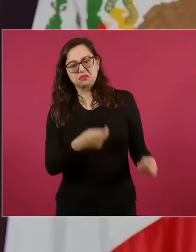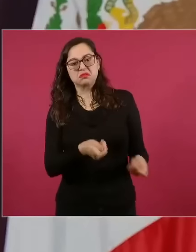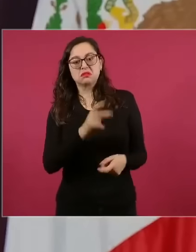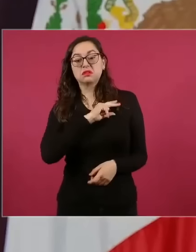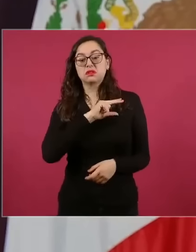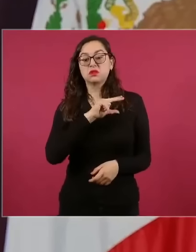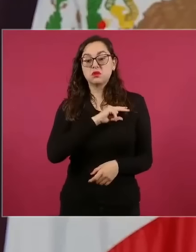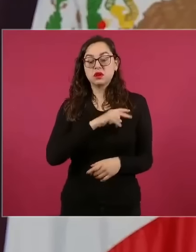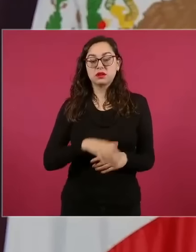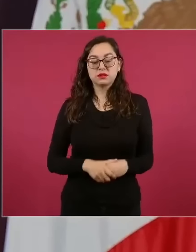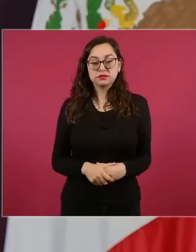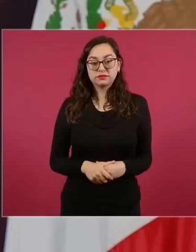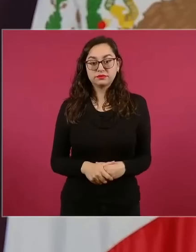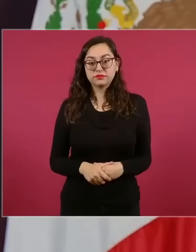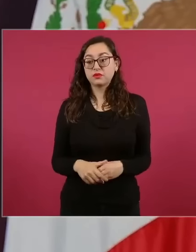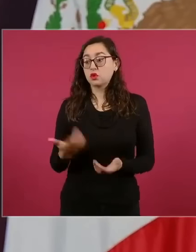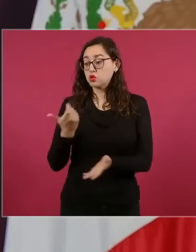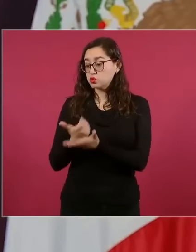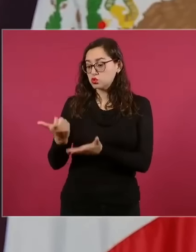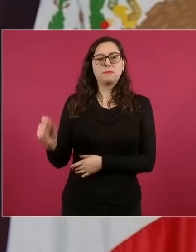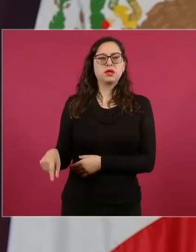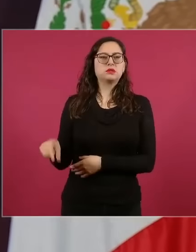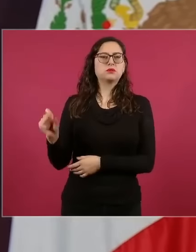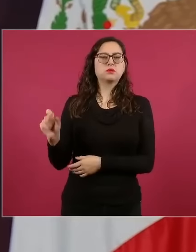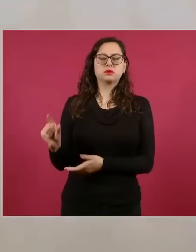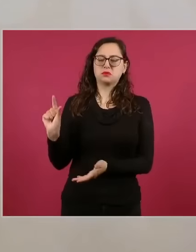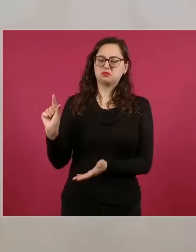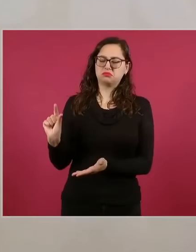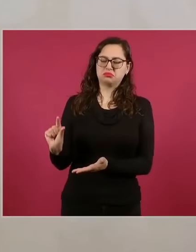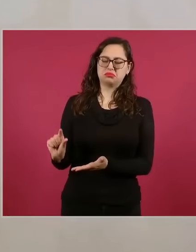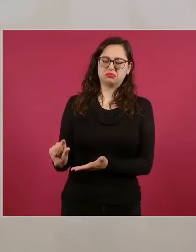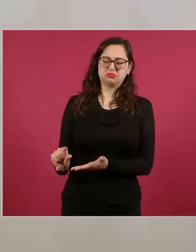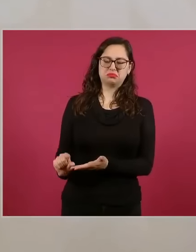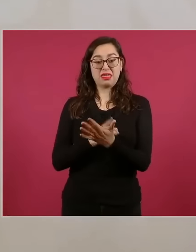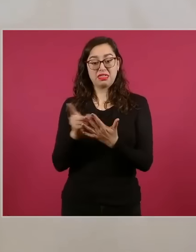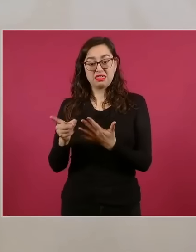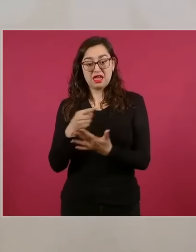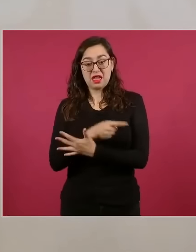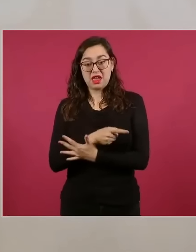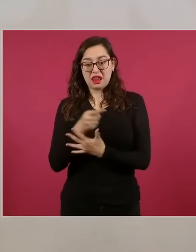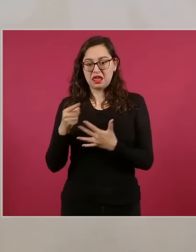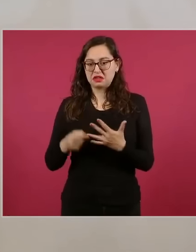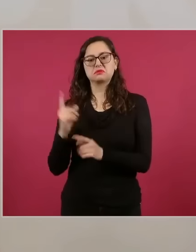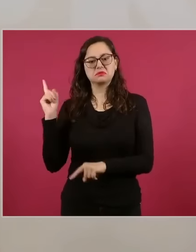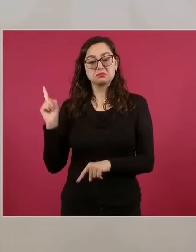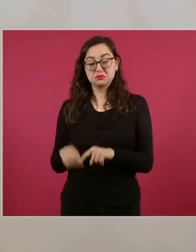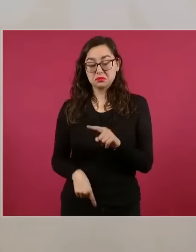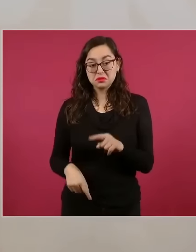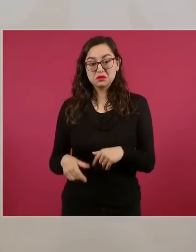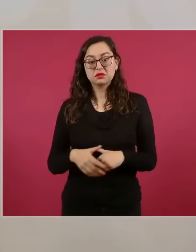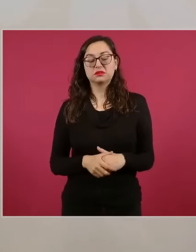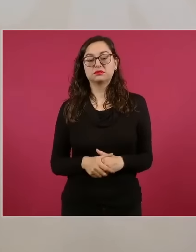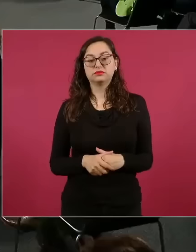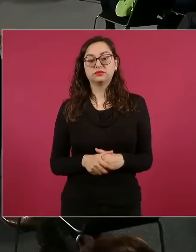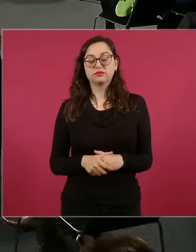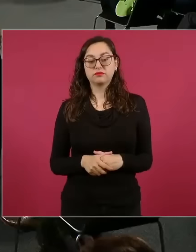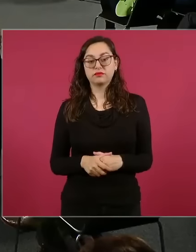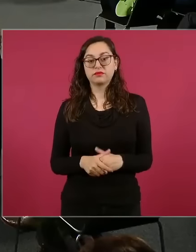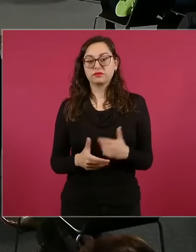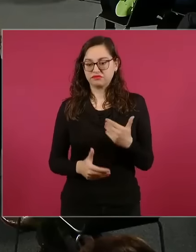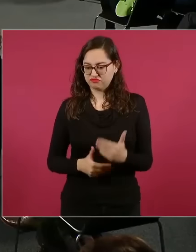congelaron los salarios de los trabajadores, le quitaron las prestaciones a los trabajadores, avanzaron en la